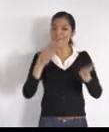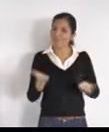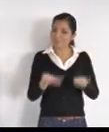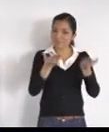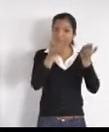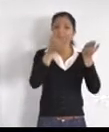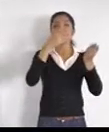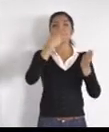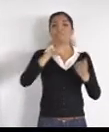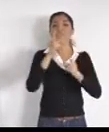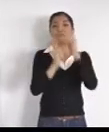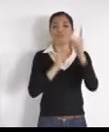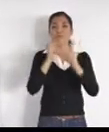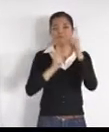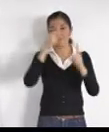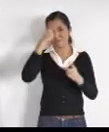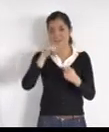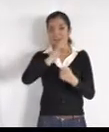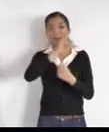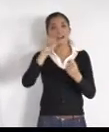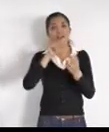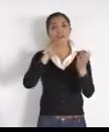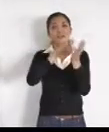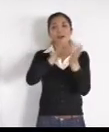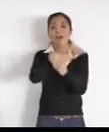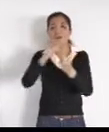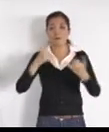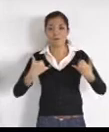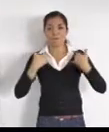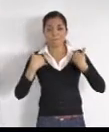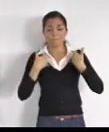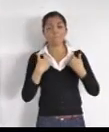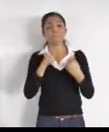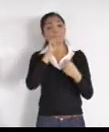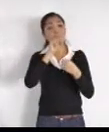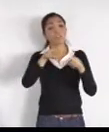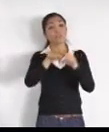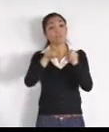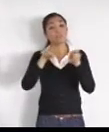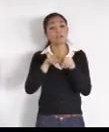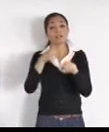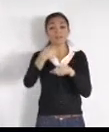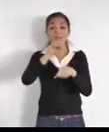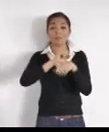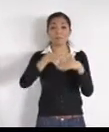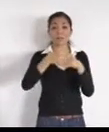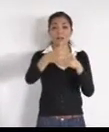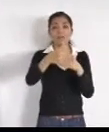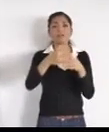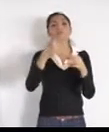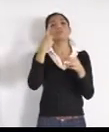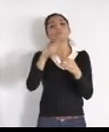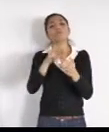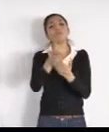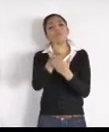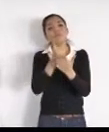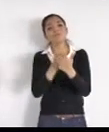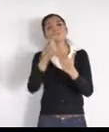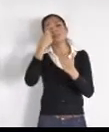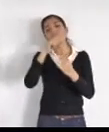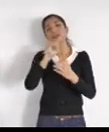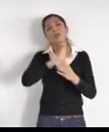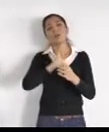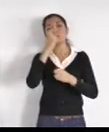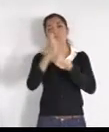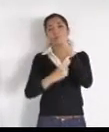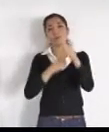arrancamos la consulta de los programas operativos anuales, un paso más en nuestra agenda de participación de los ciudadanos en los temas de gobierno.